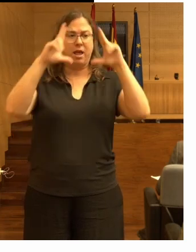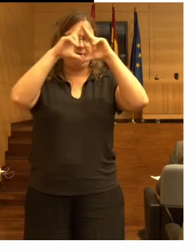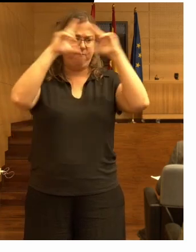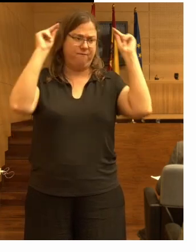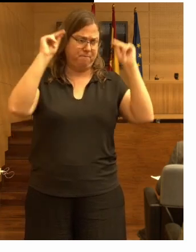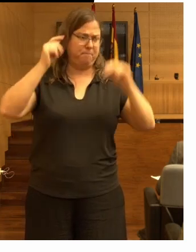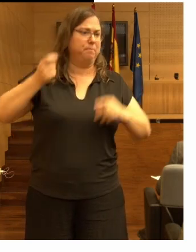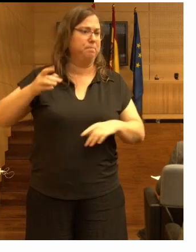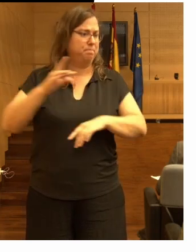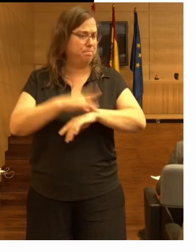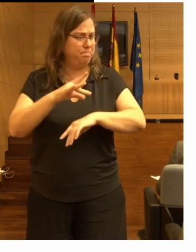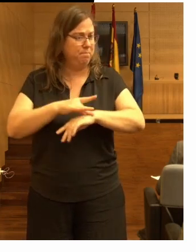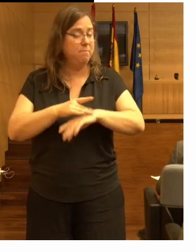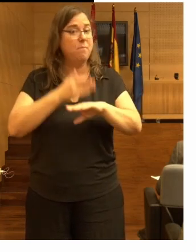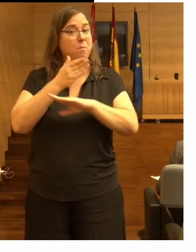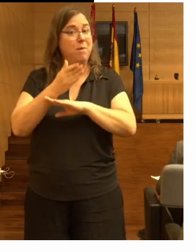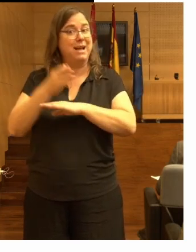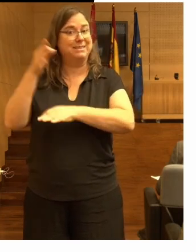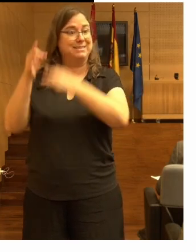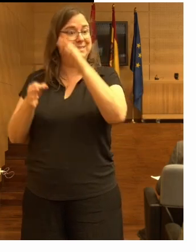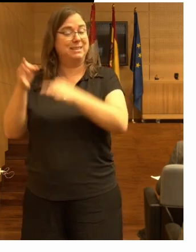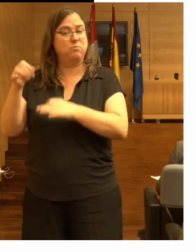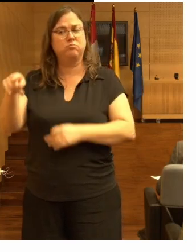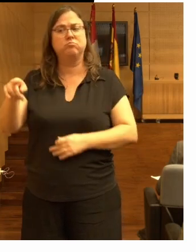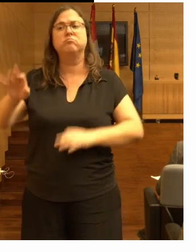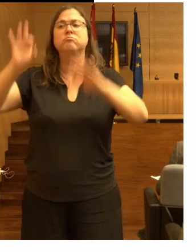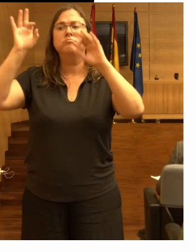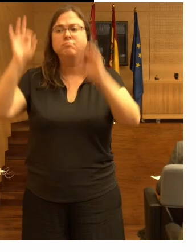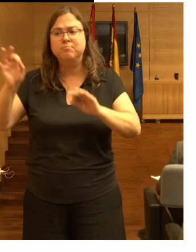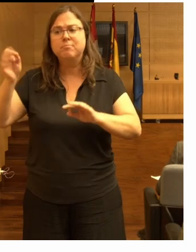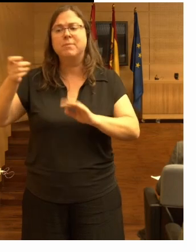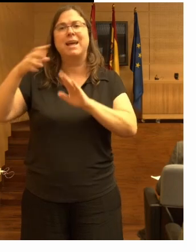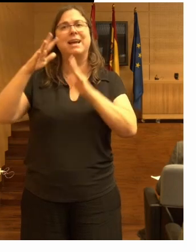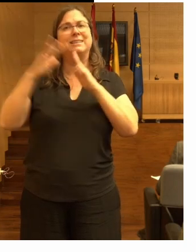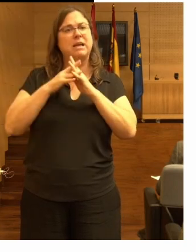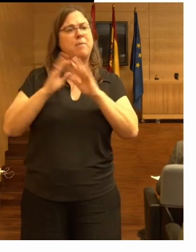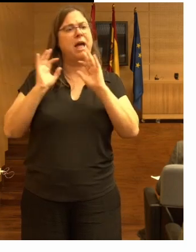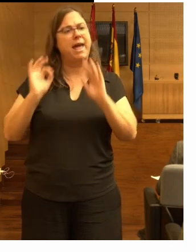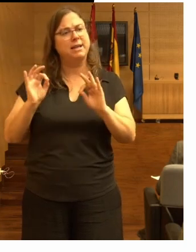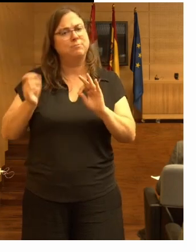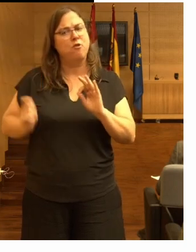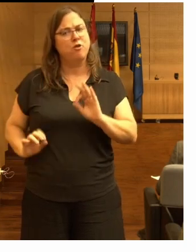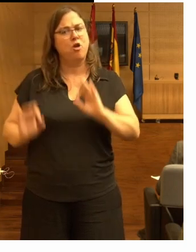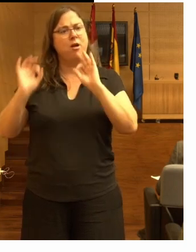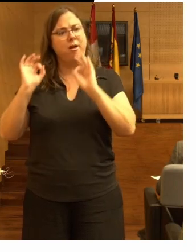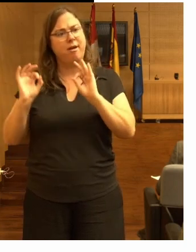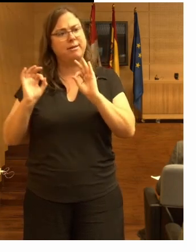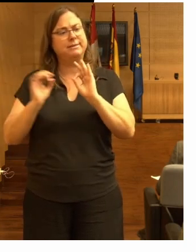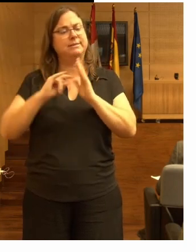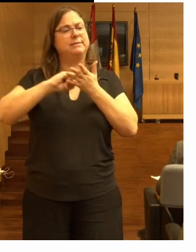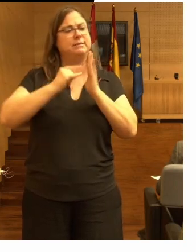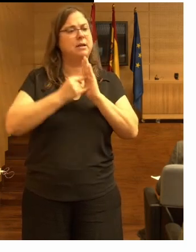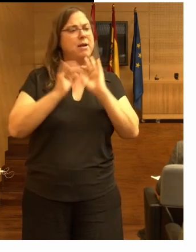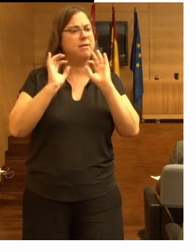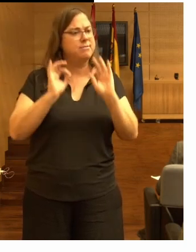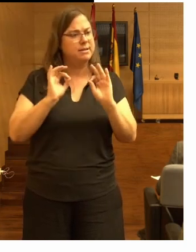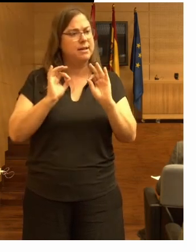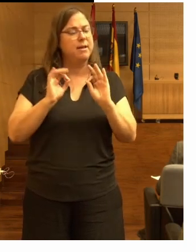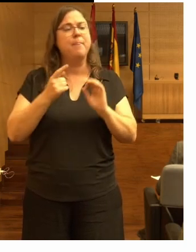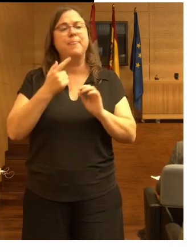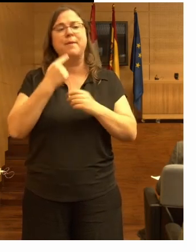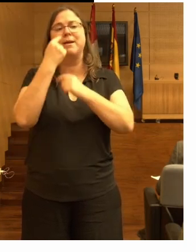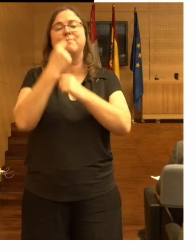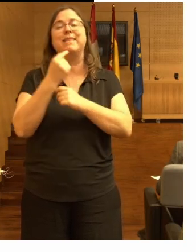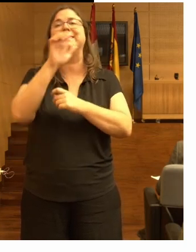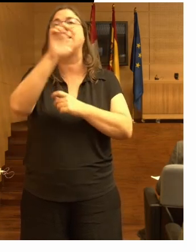médico que llega a los tribunales y dice este es el estándar profesional que ha establecido el que han establecido en